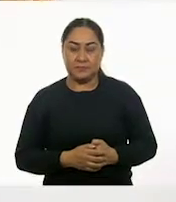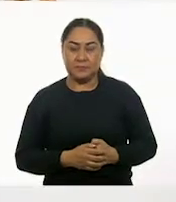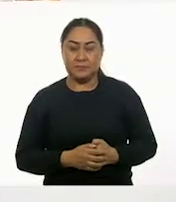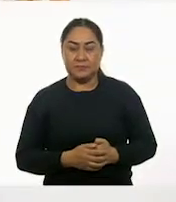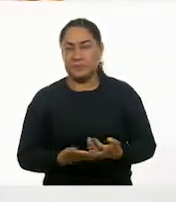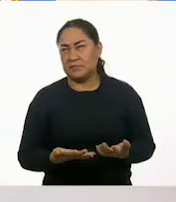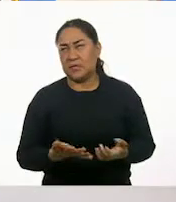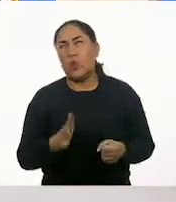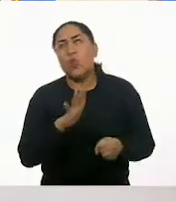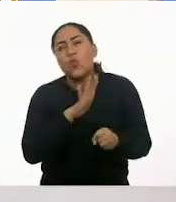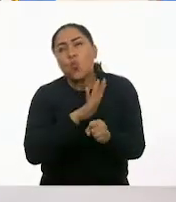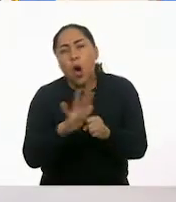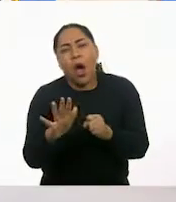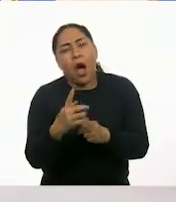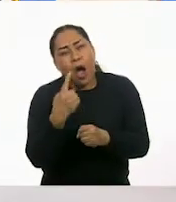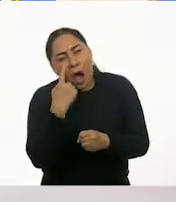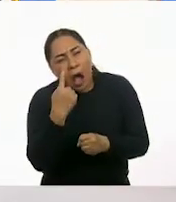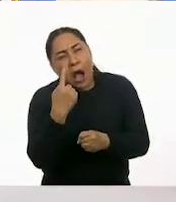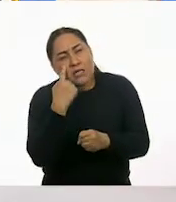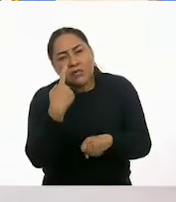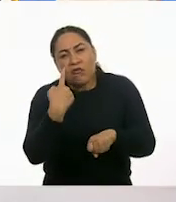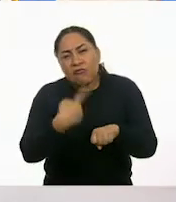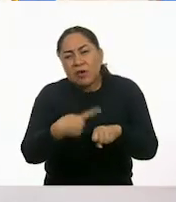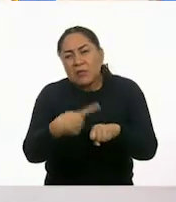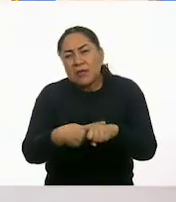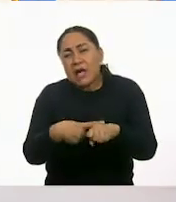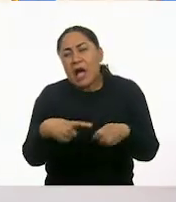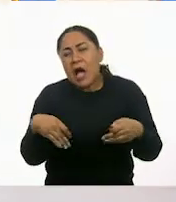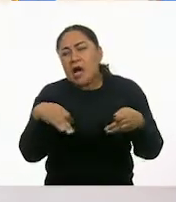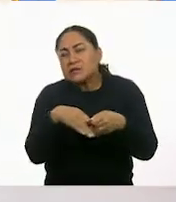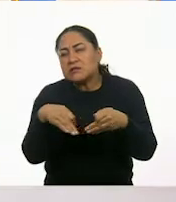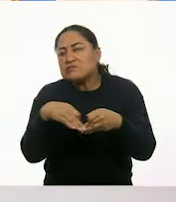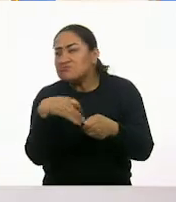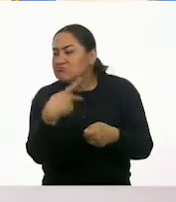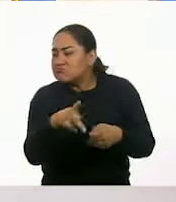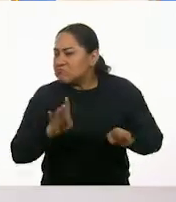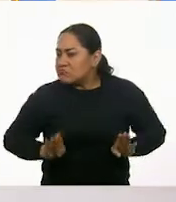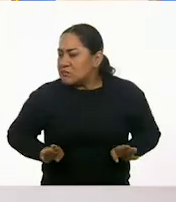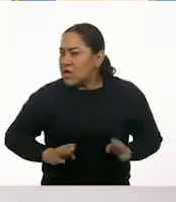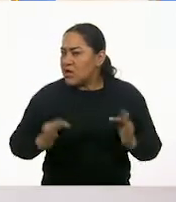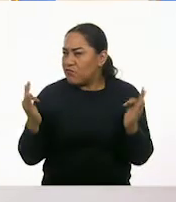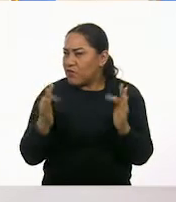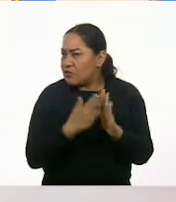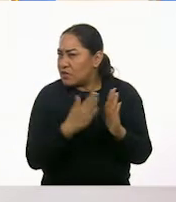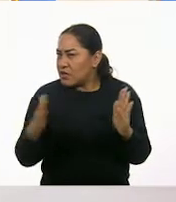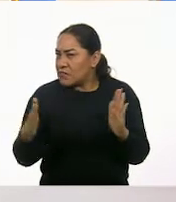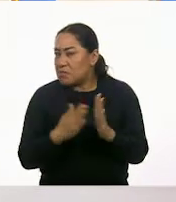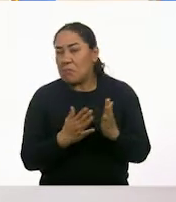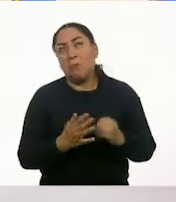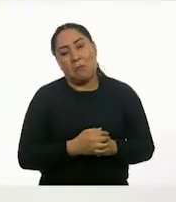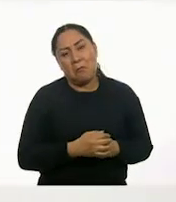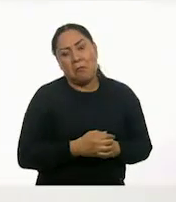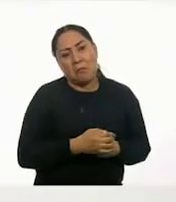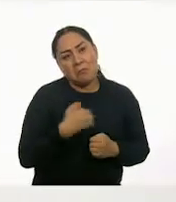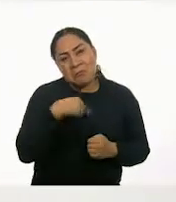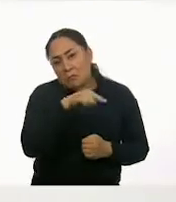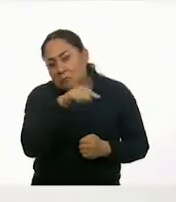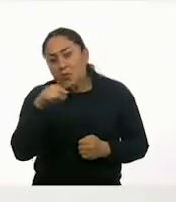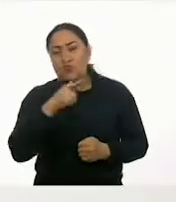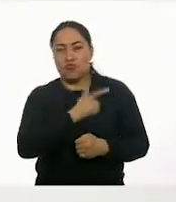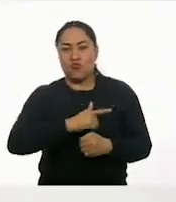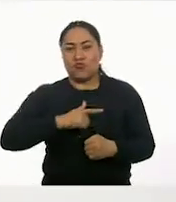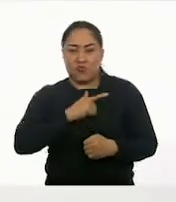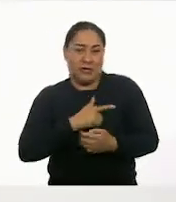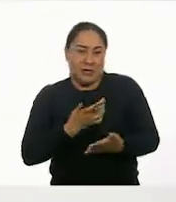¿Cuáles son las enfermedades más frecuentes? Me gusta ese subtítulo. Porque así vamos a conocer no